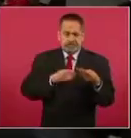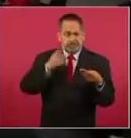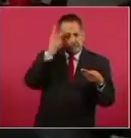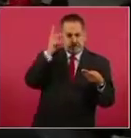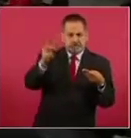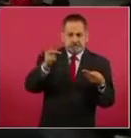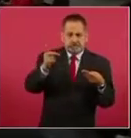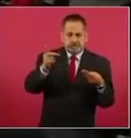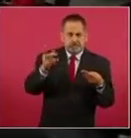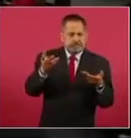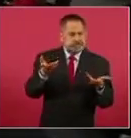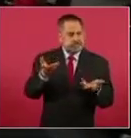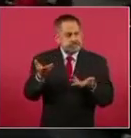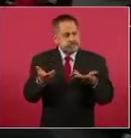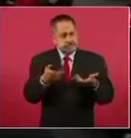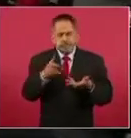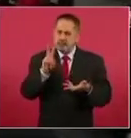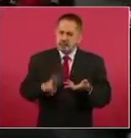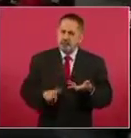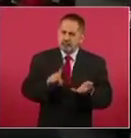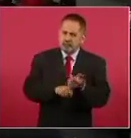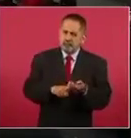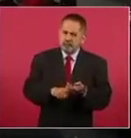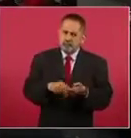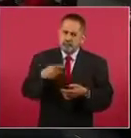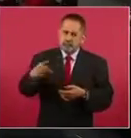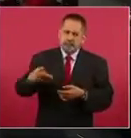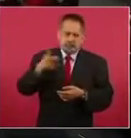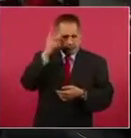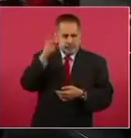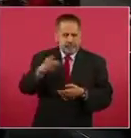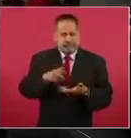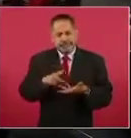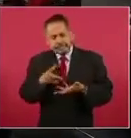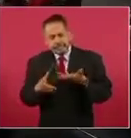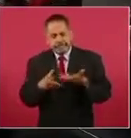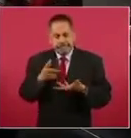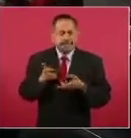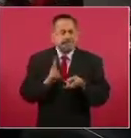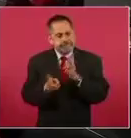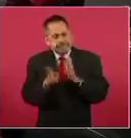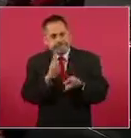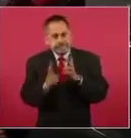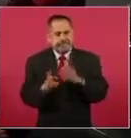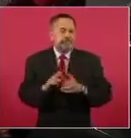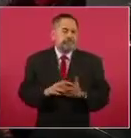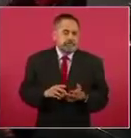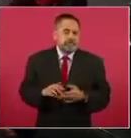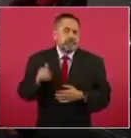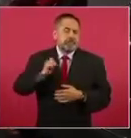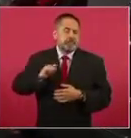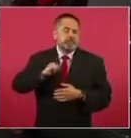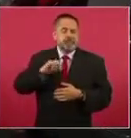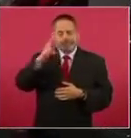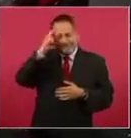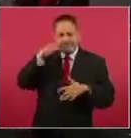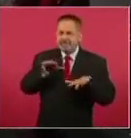originarios de esas tierras cuando se colonizaron,